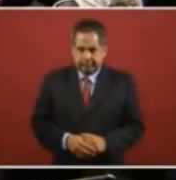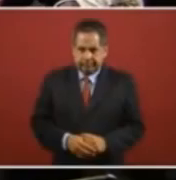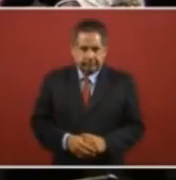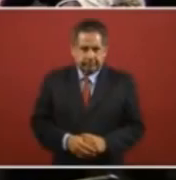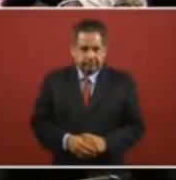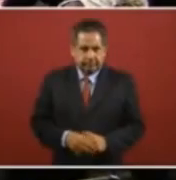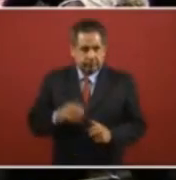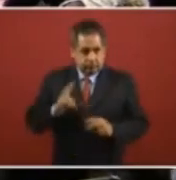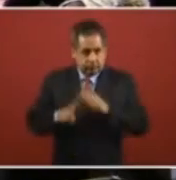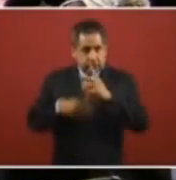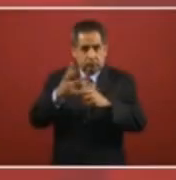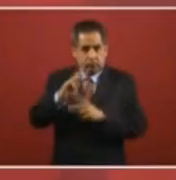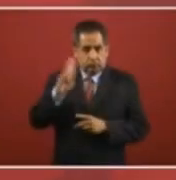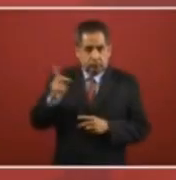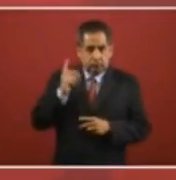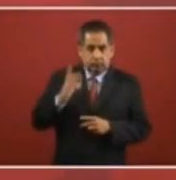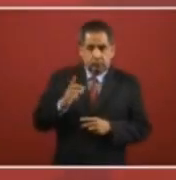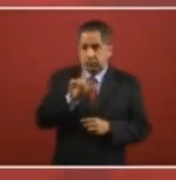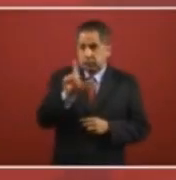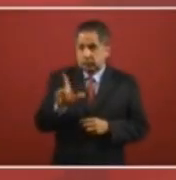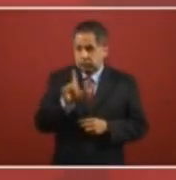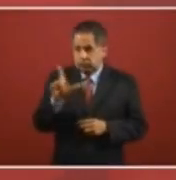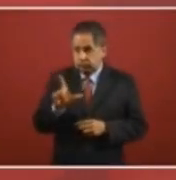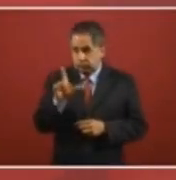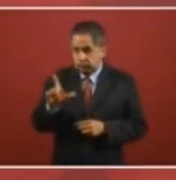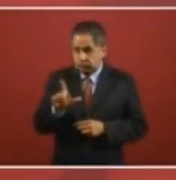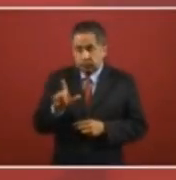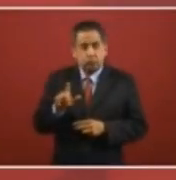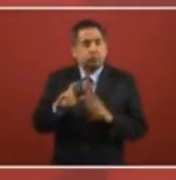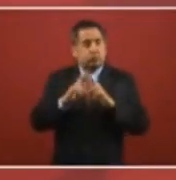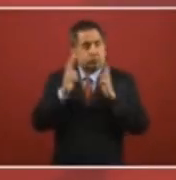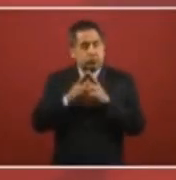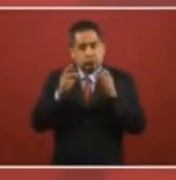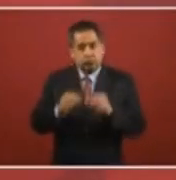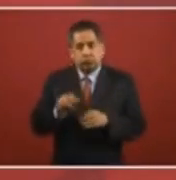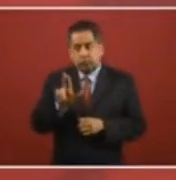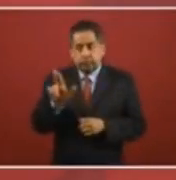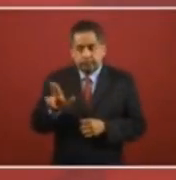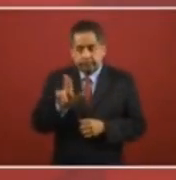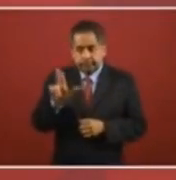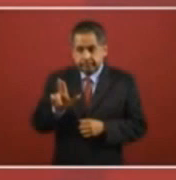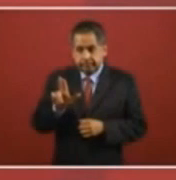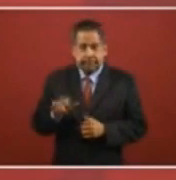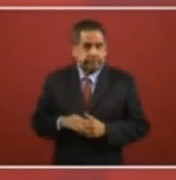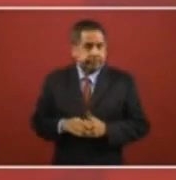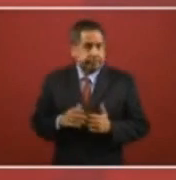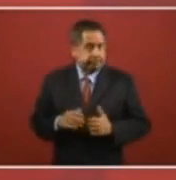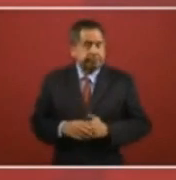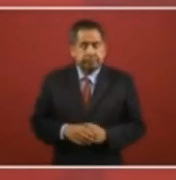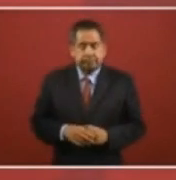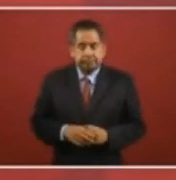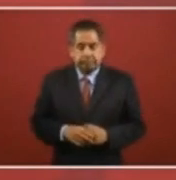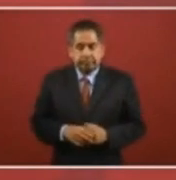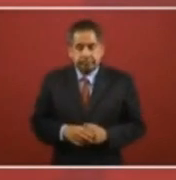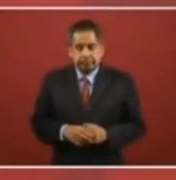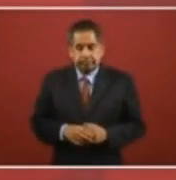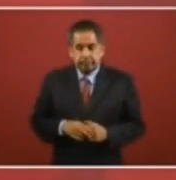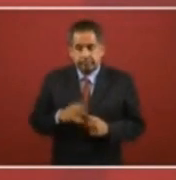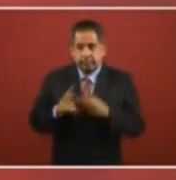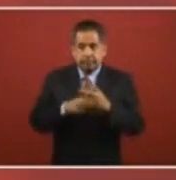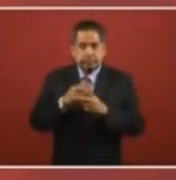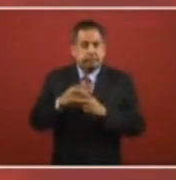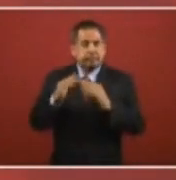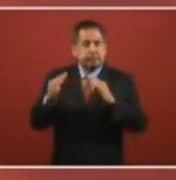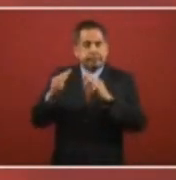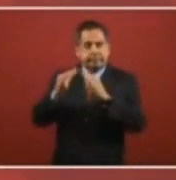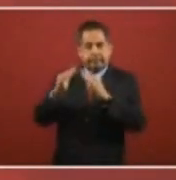Me voy a Washington el lunes, la reunión es el martes, y va a ser en la Casa